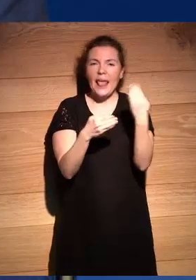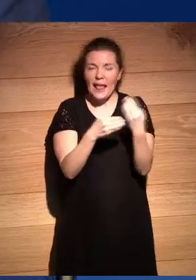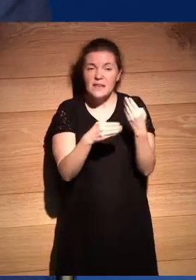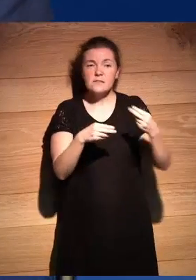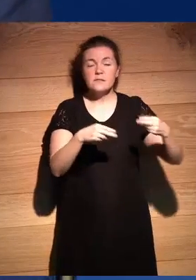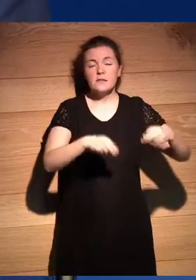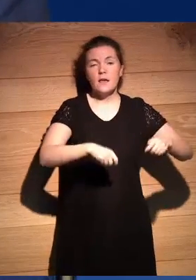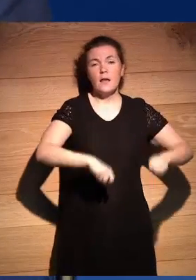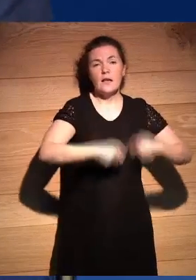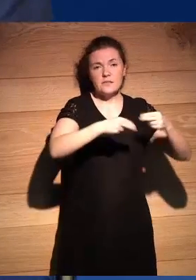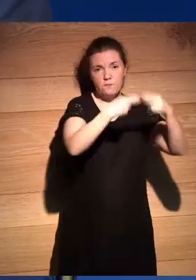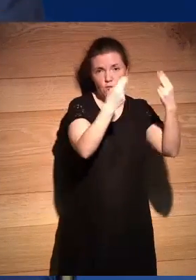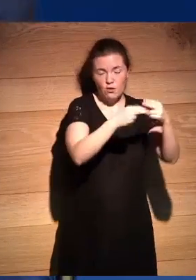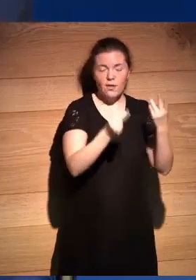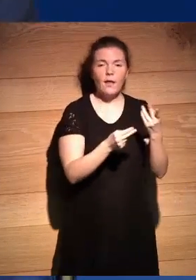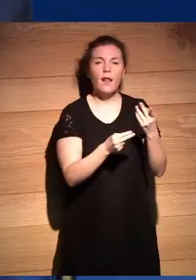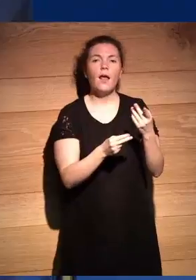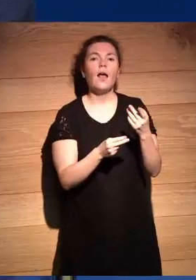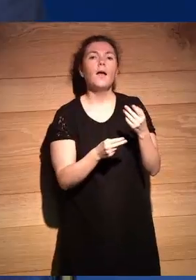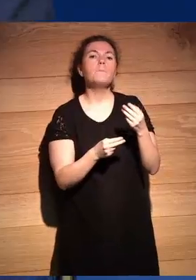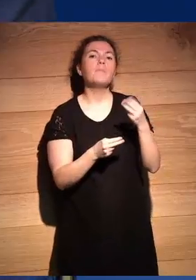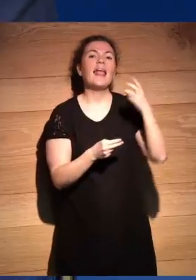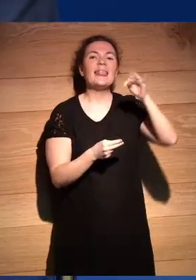en fin monstruos de gila